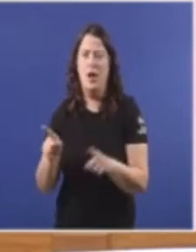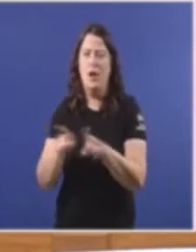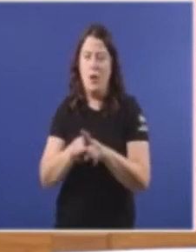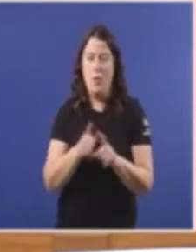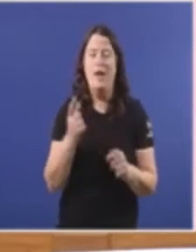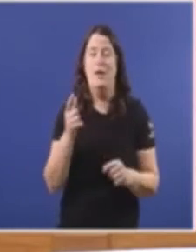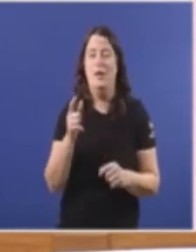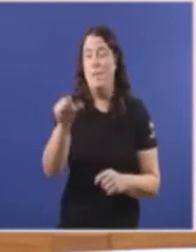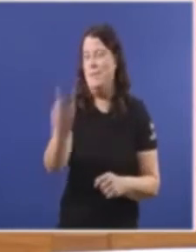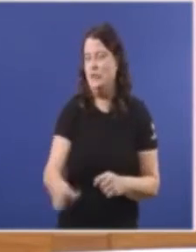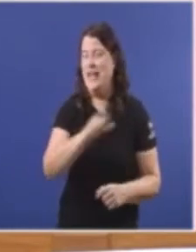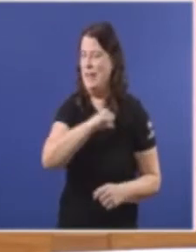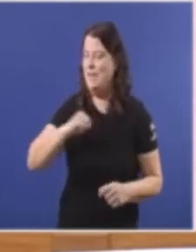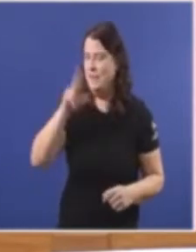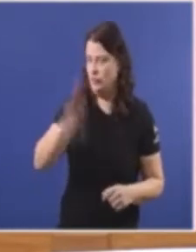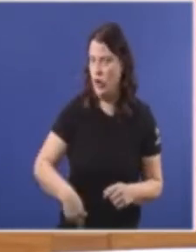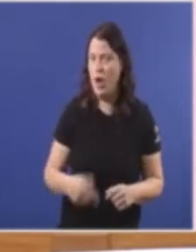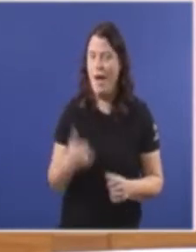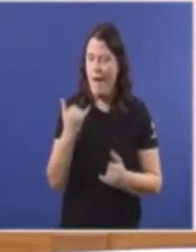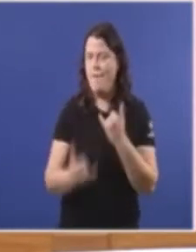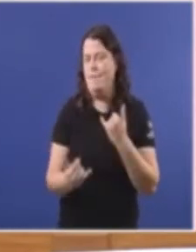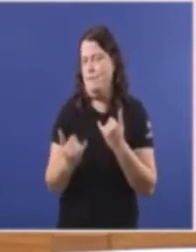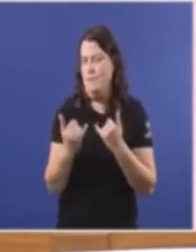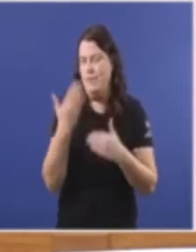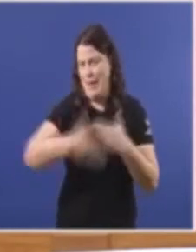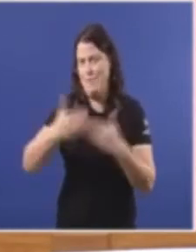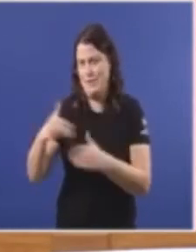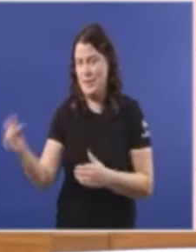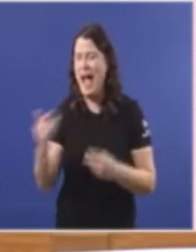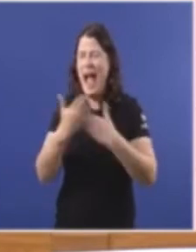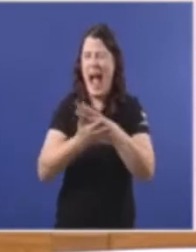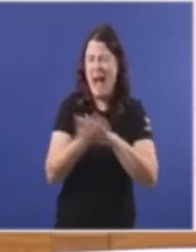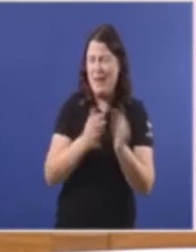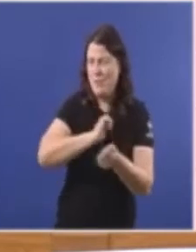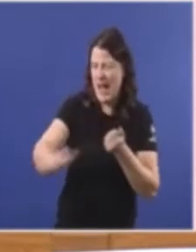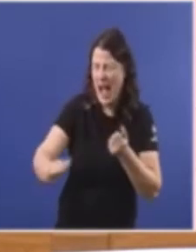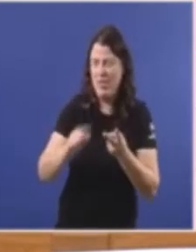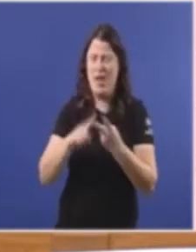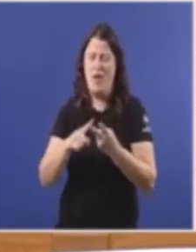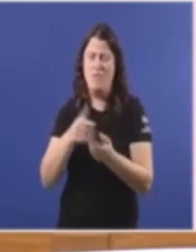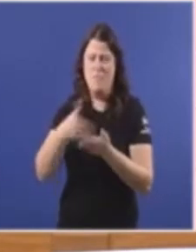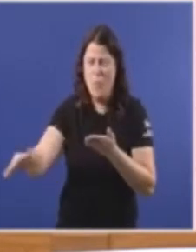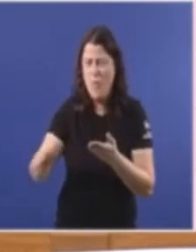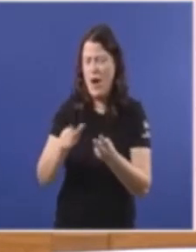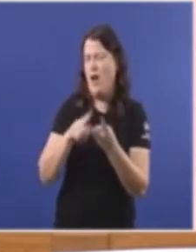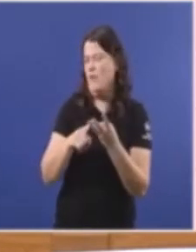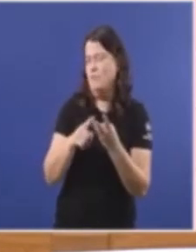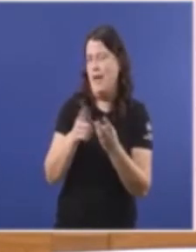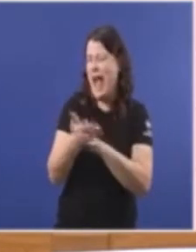profesionais Todo ten un límite Falar de represalias De vinganzas De purgas